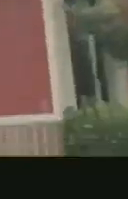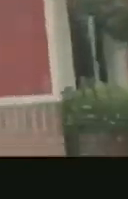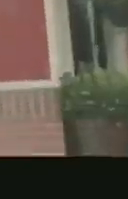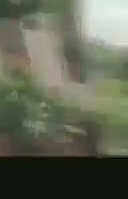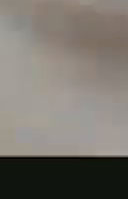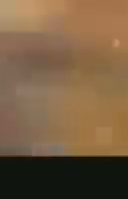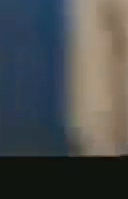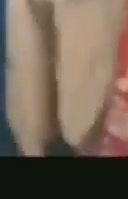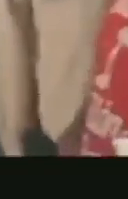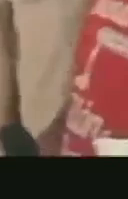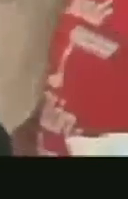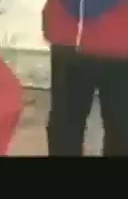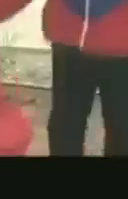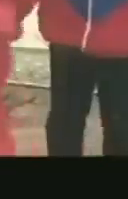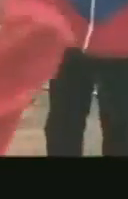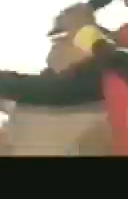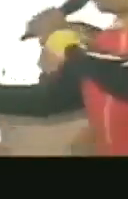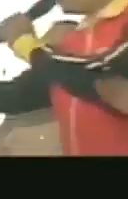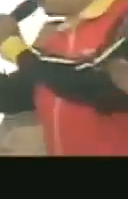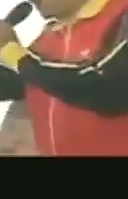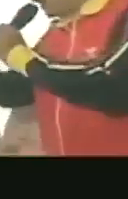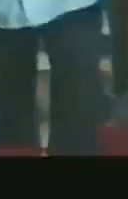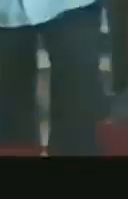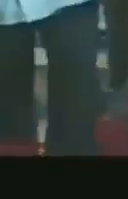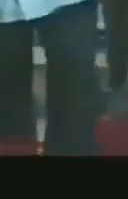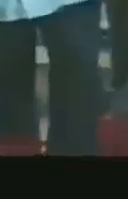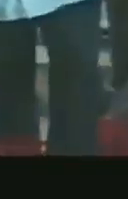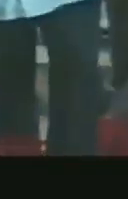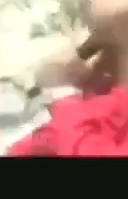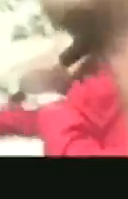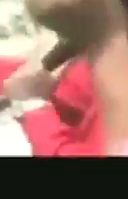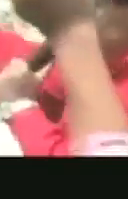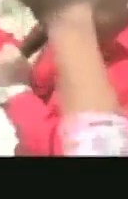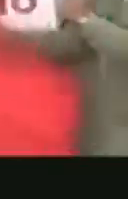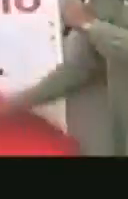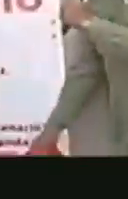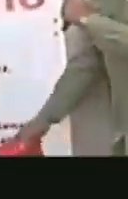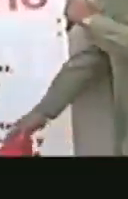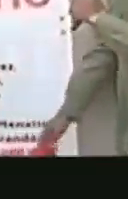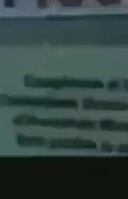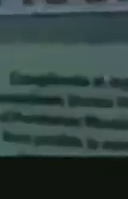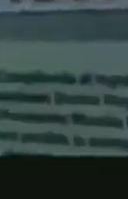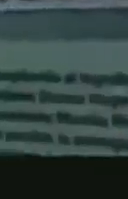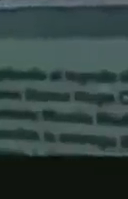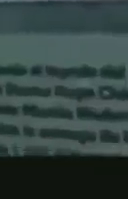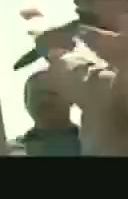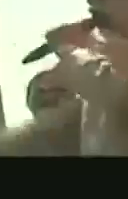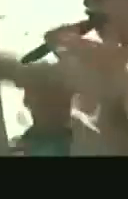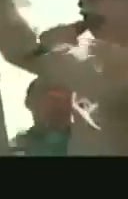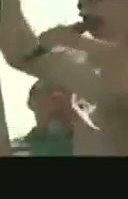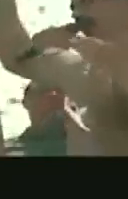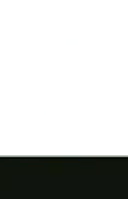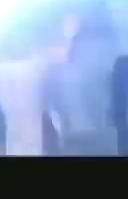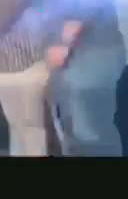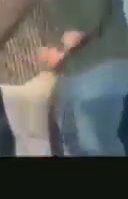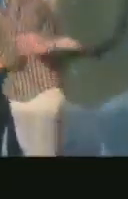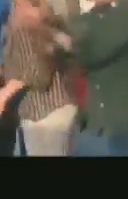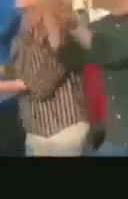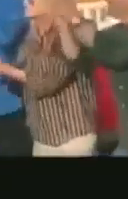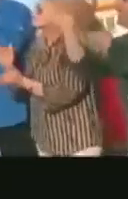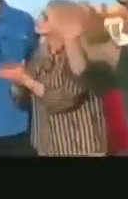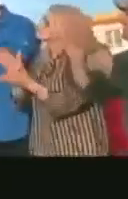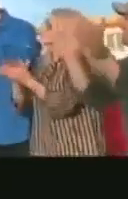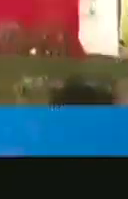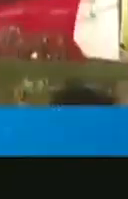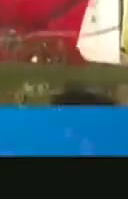nuestro presidente obrero, Nicolás Maduro, edificando urbanismos con carácter de inclusión social. Cada logro de la gran misión